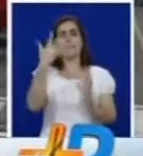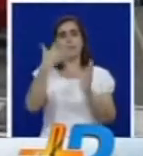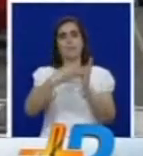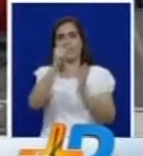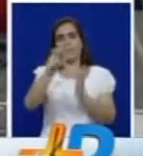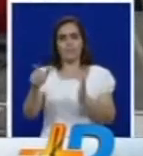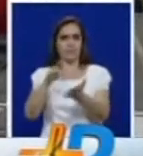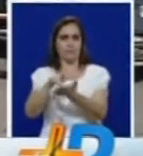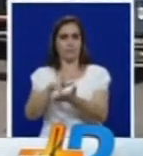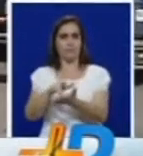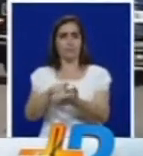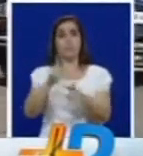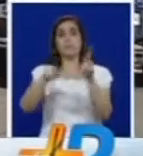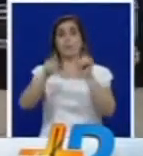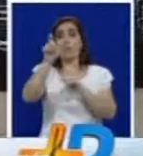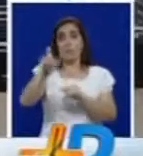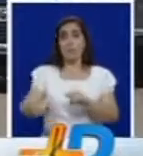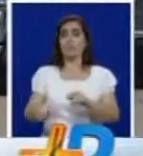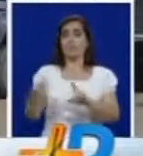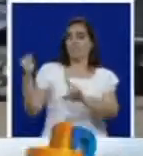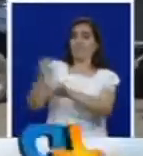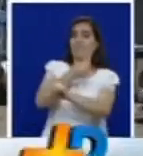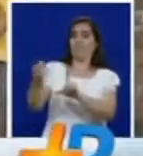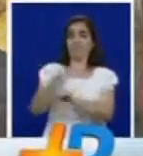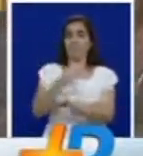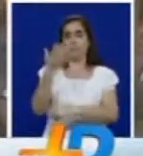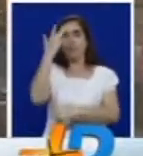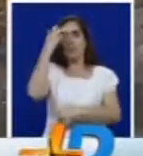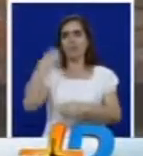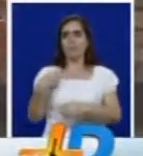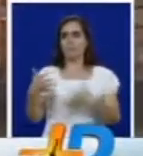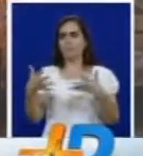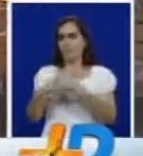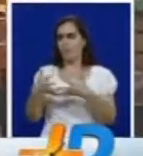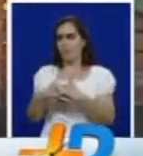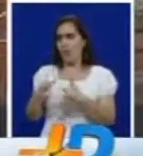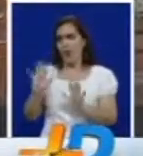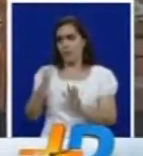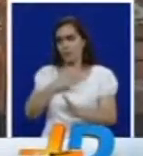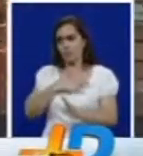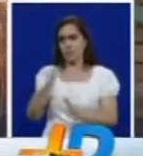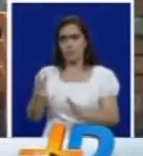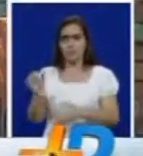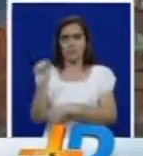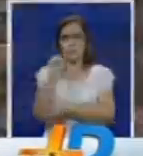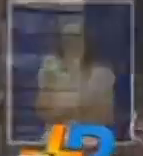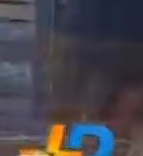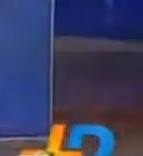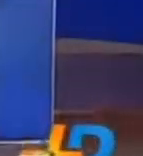reportado agresiones a los pequeños transportadores que se arriesgan a movilizar alimentos por las carreteras de la región.